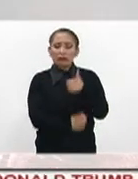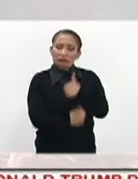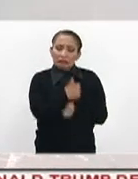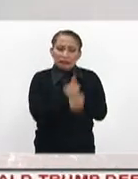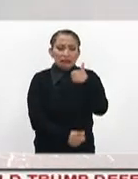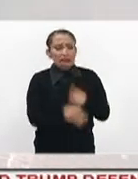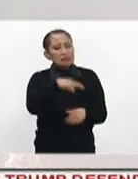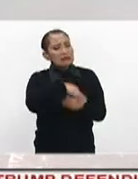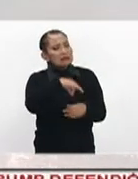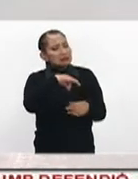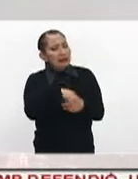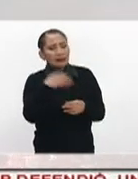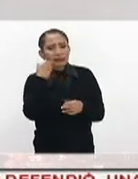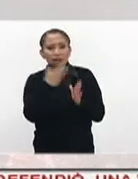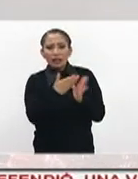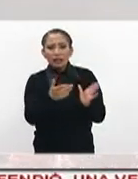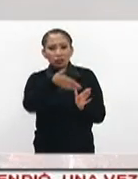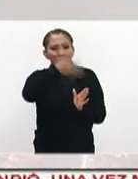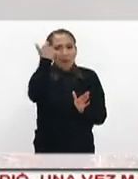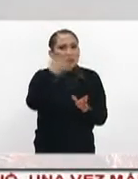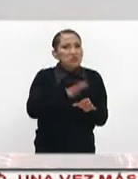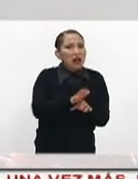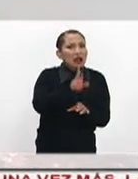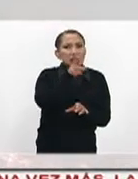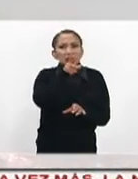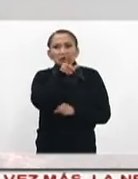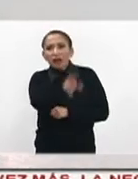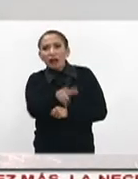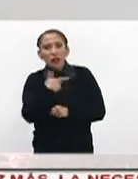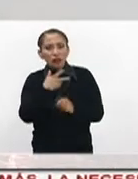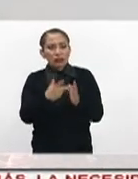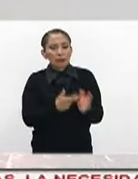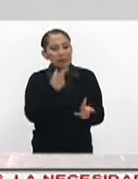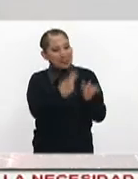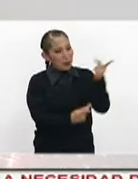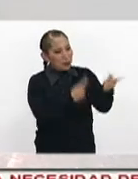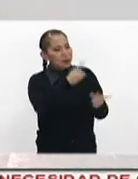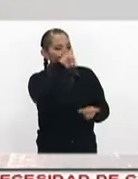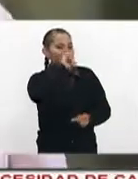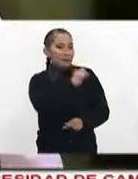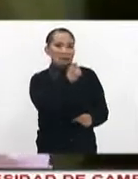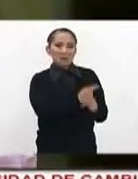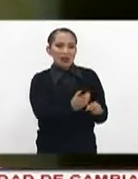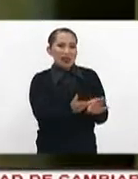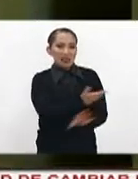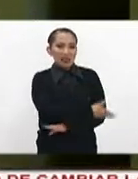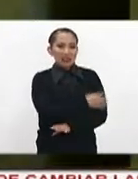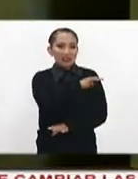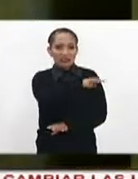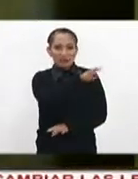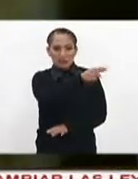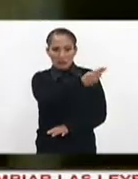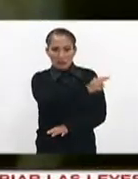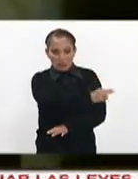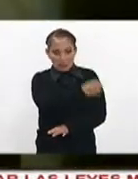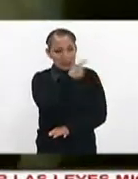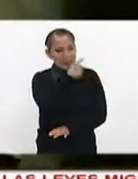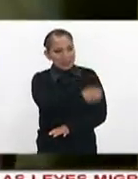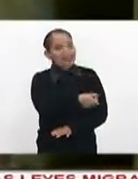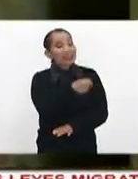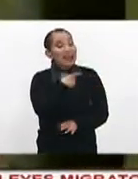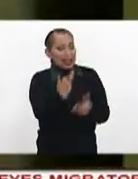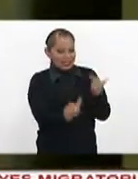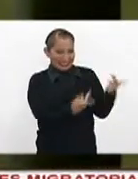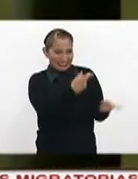impredecible, porque las encuestas una vez más fallaron, al igual que en la primera vuelta del 19 de noviembre. Las